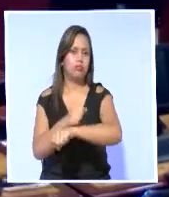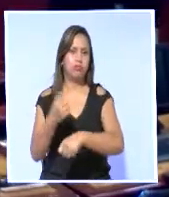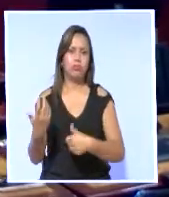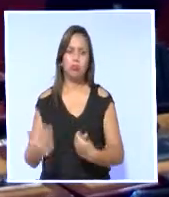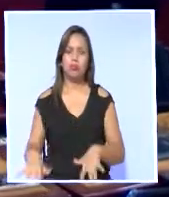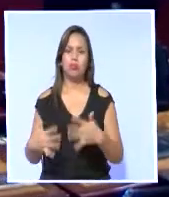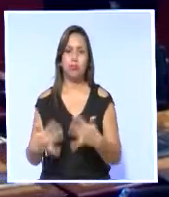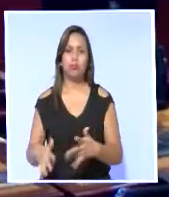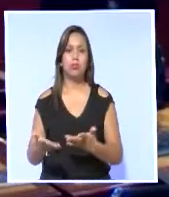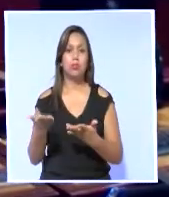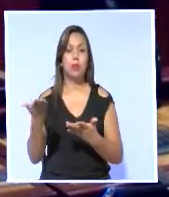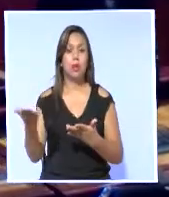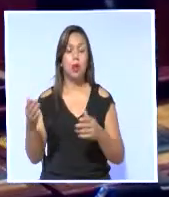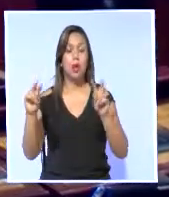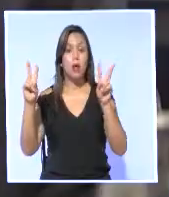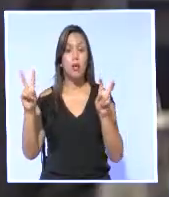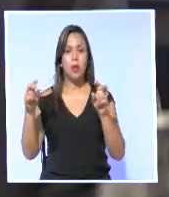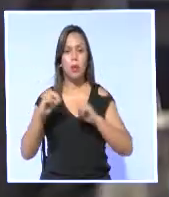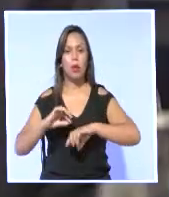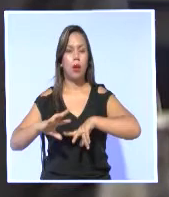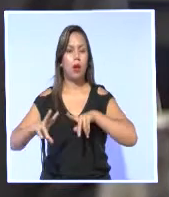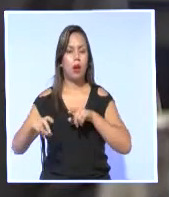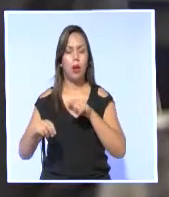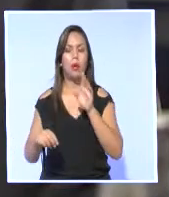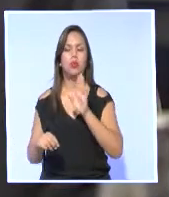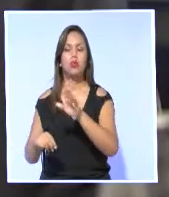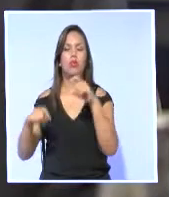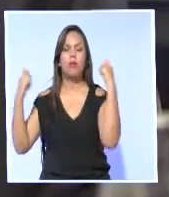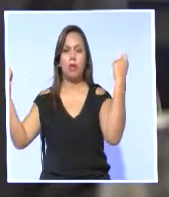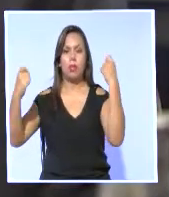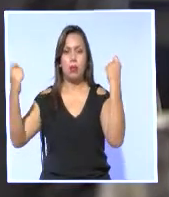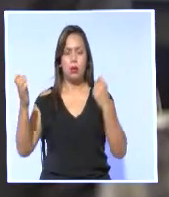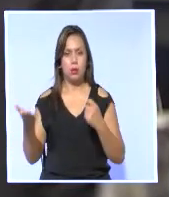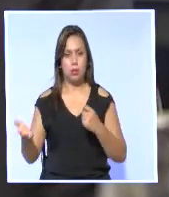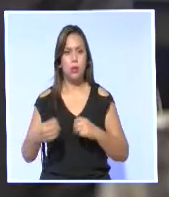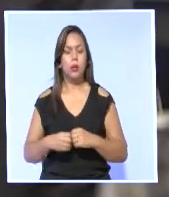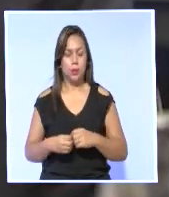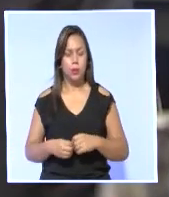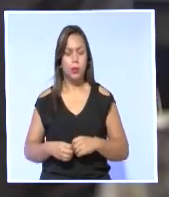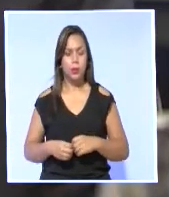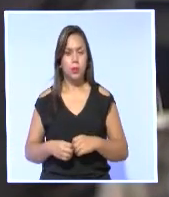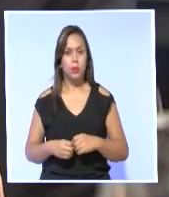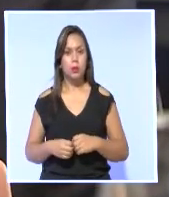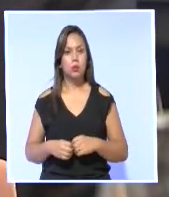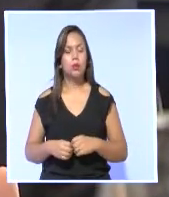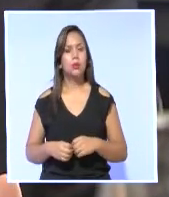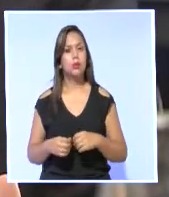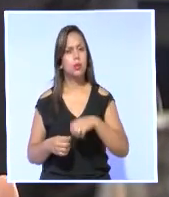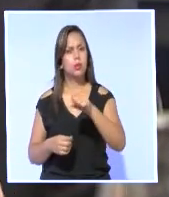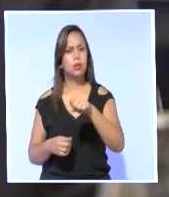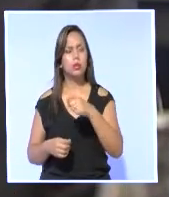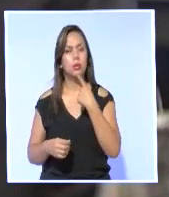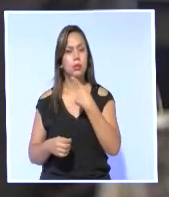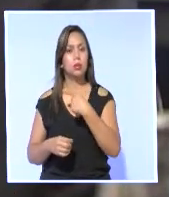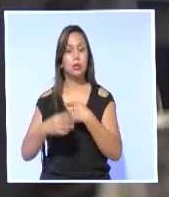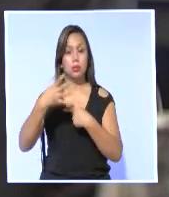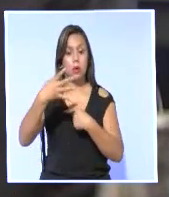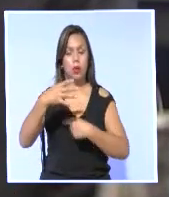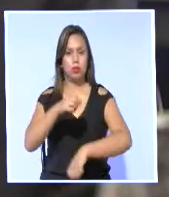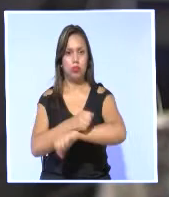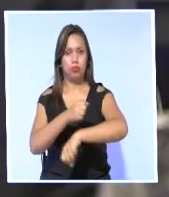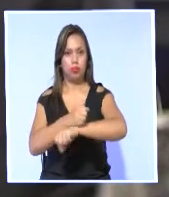investigaciones dentro del caso FIFA Gate. Porque mire que el ingeniero Chiriboga estuvo hasta cuando jugaron cuatro partidos,